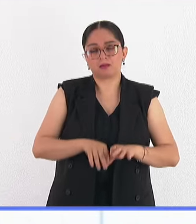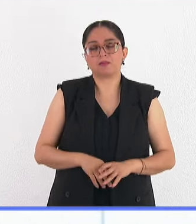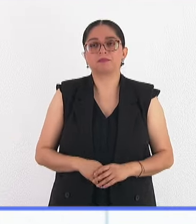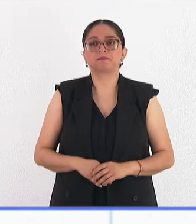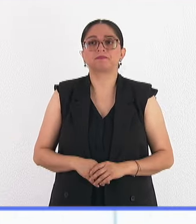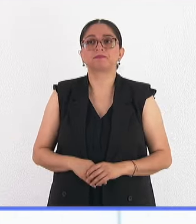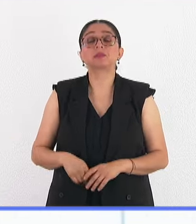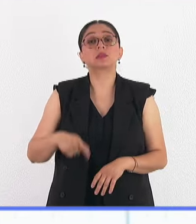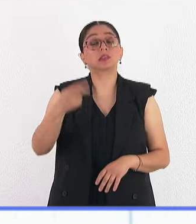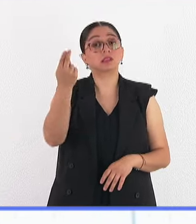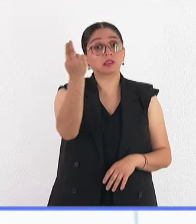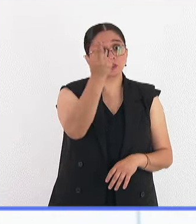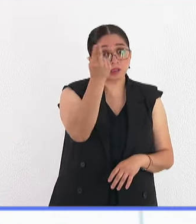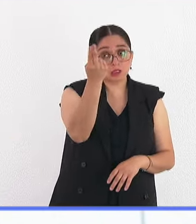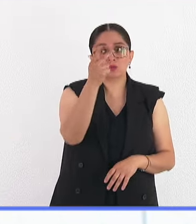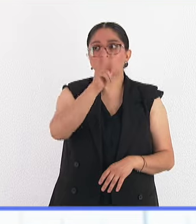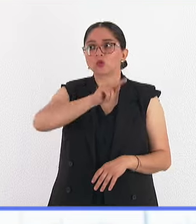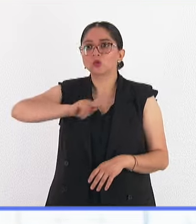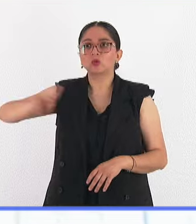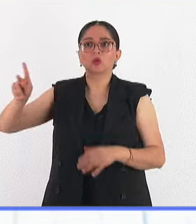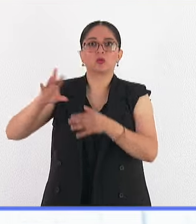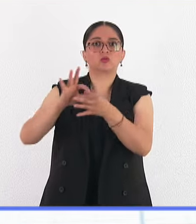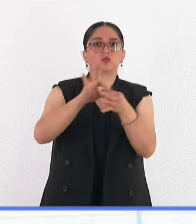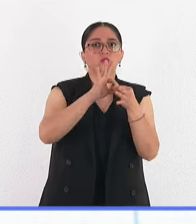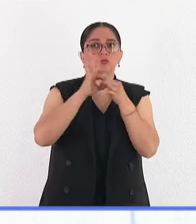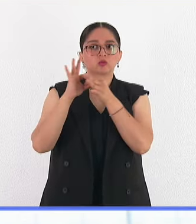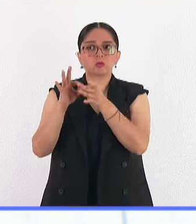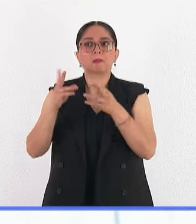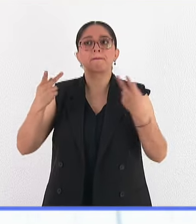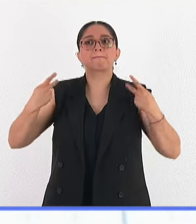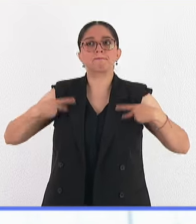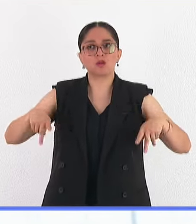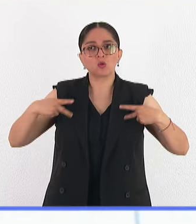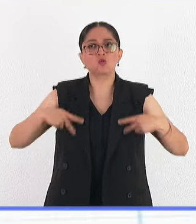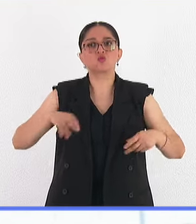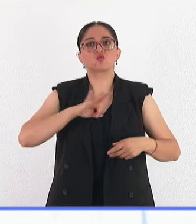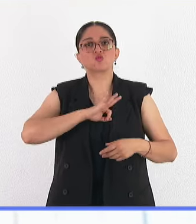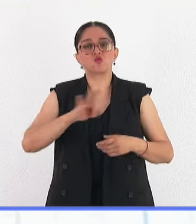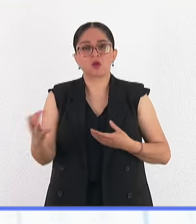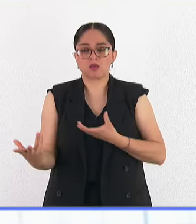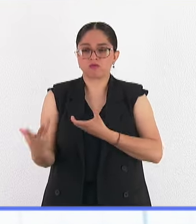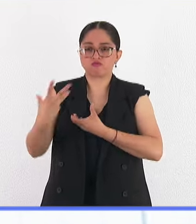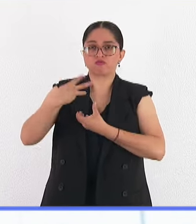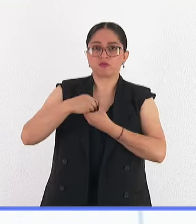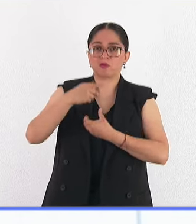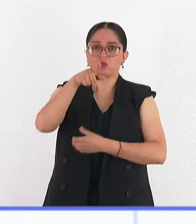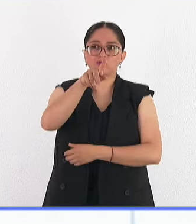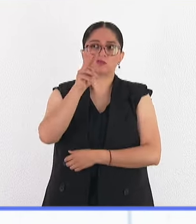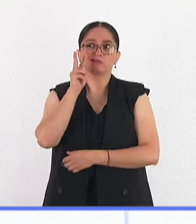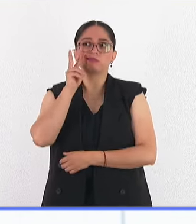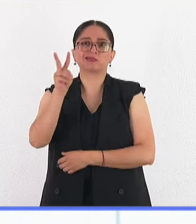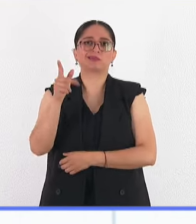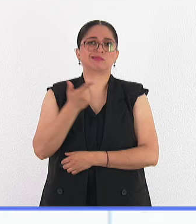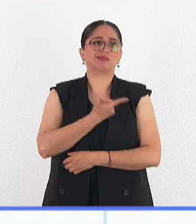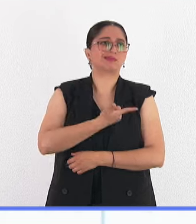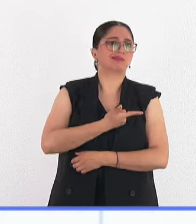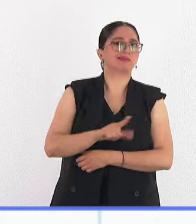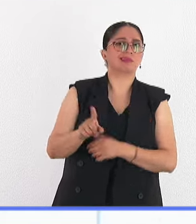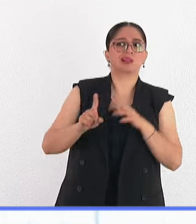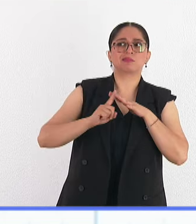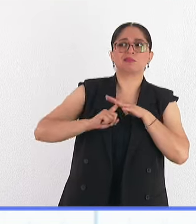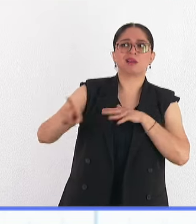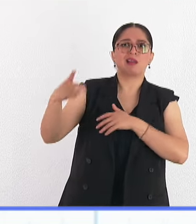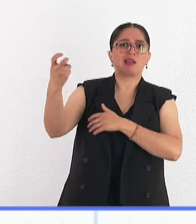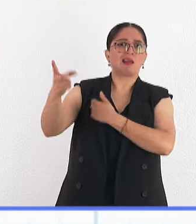Necesitamos aunar esfuerzos para que las personas puedan integrarse y que en cambio de ser vistas como un problema, puedan